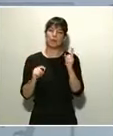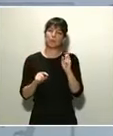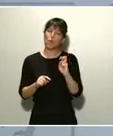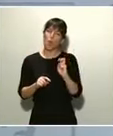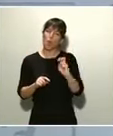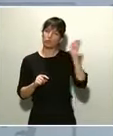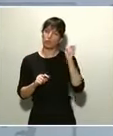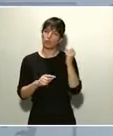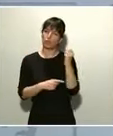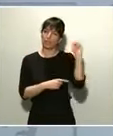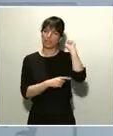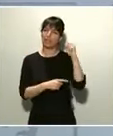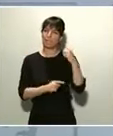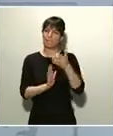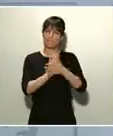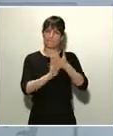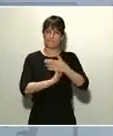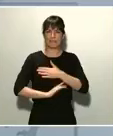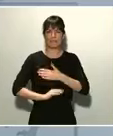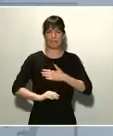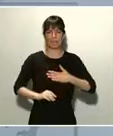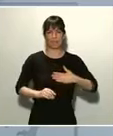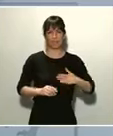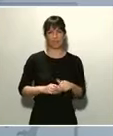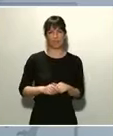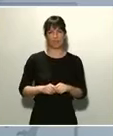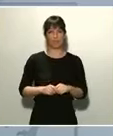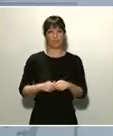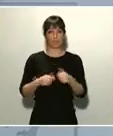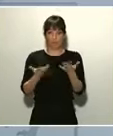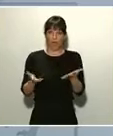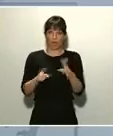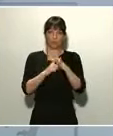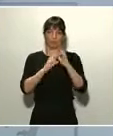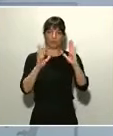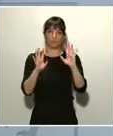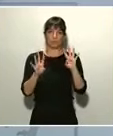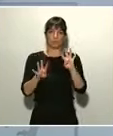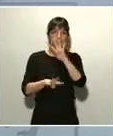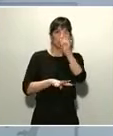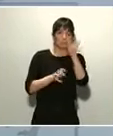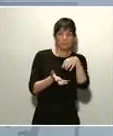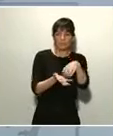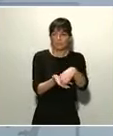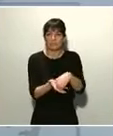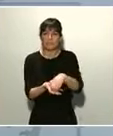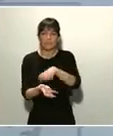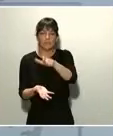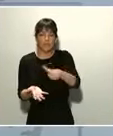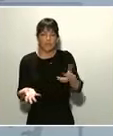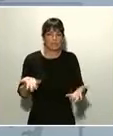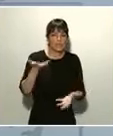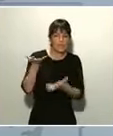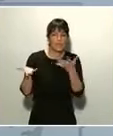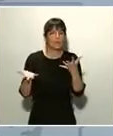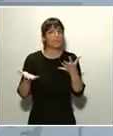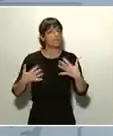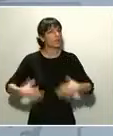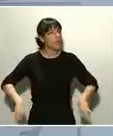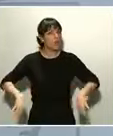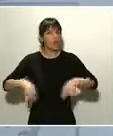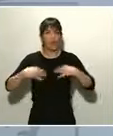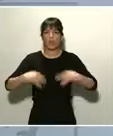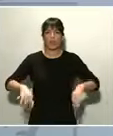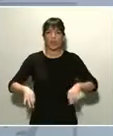referirme. En medio de esta incertidumbre que viven los ciudadanos, es comprensible que cualquier persona siente incertidumbre y temor.